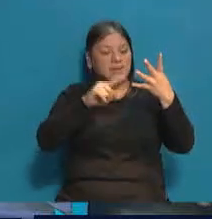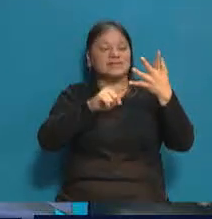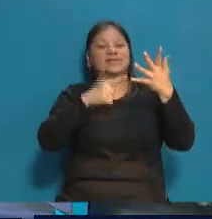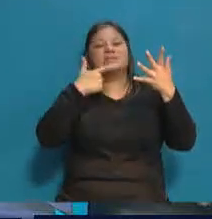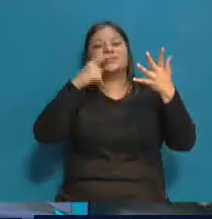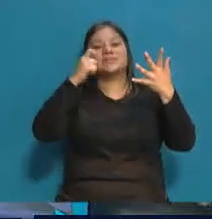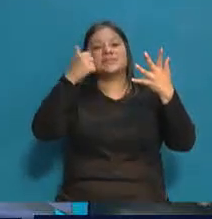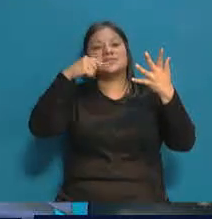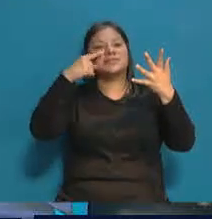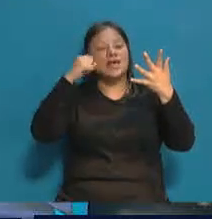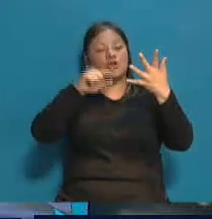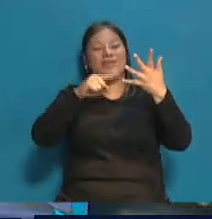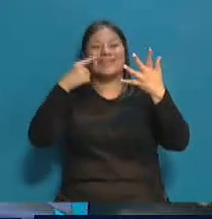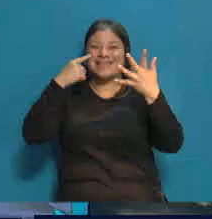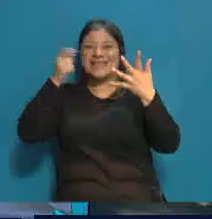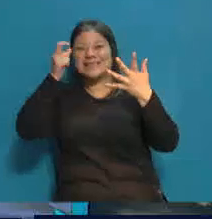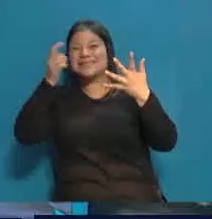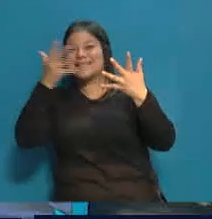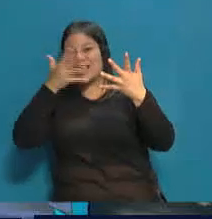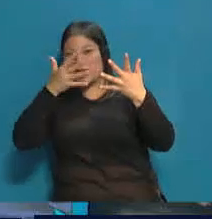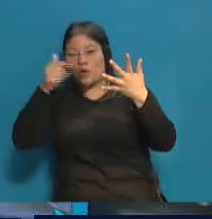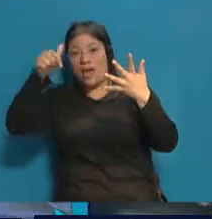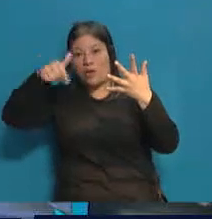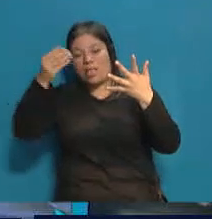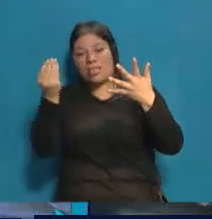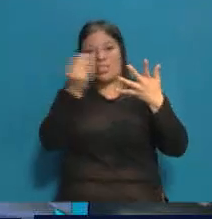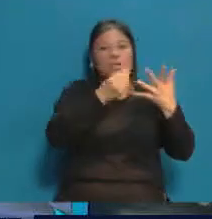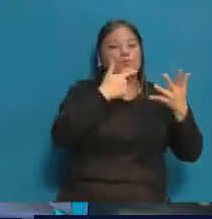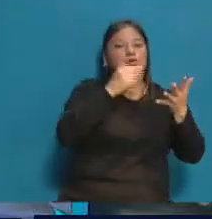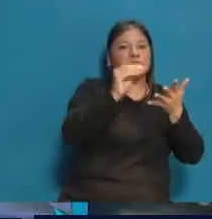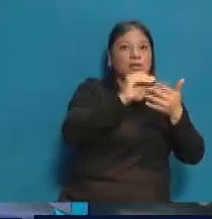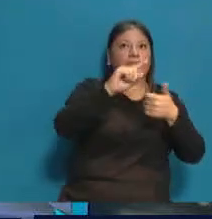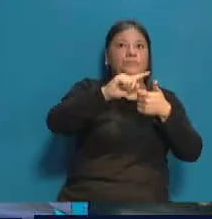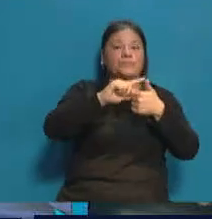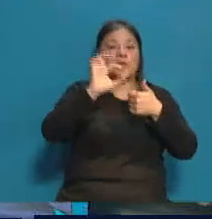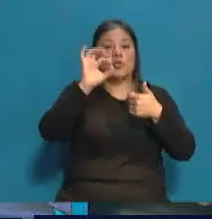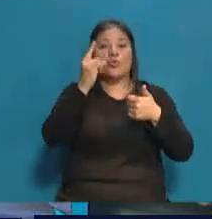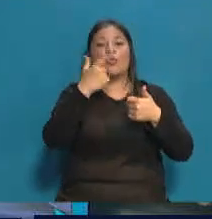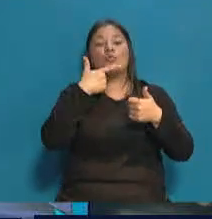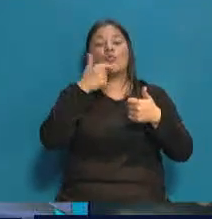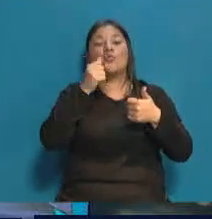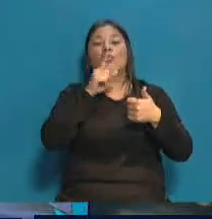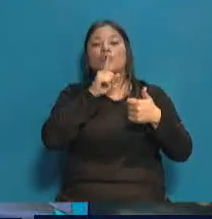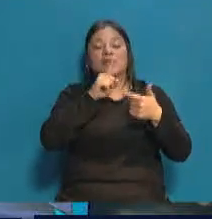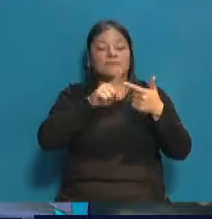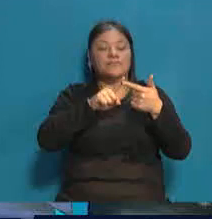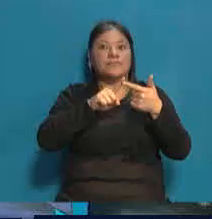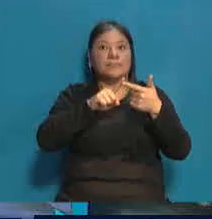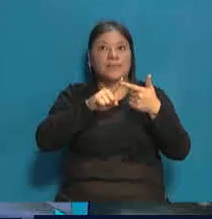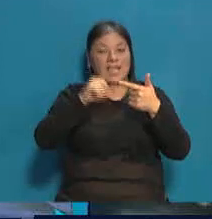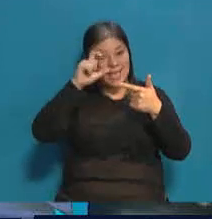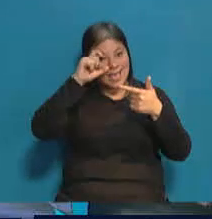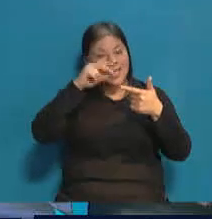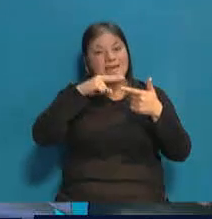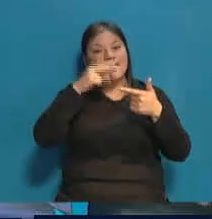intendente de San Carlos. Carlos, exactamente. Otro que se incorpora a la legislatura, Estela Juzac, Jimena Cogo y Edgardo Civit Evans,